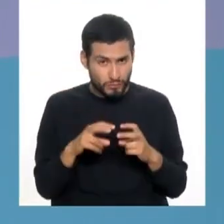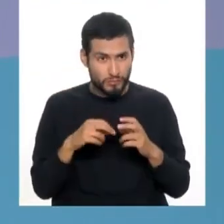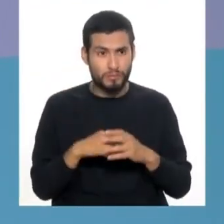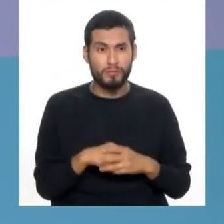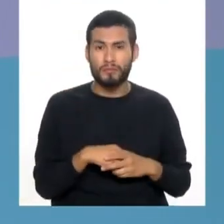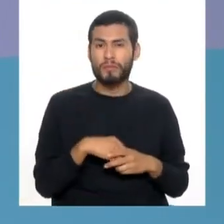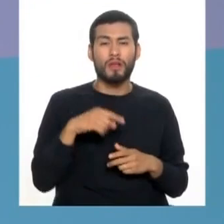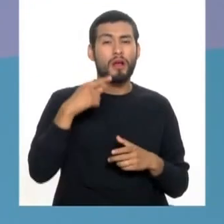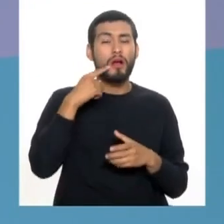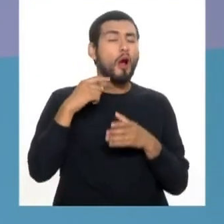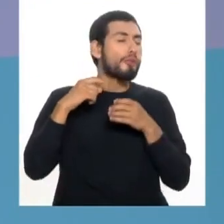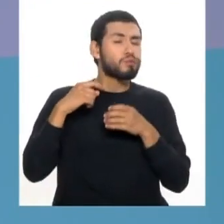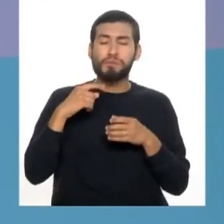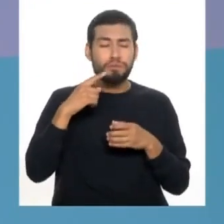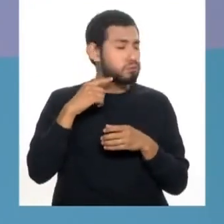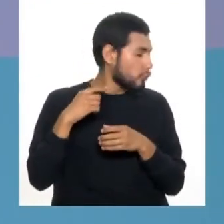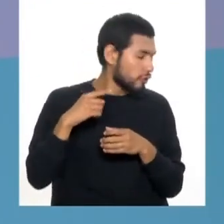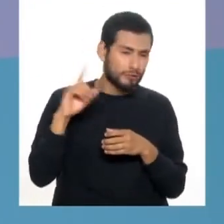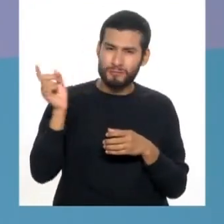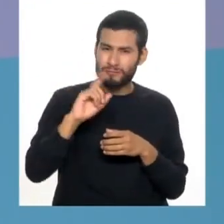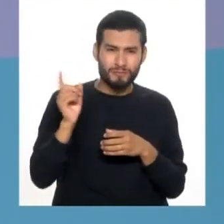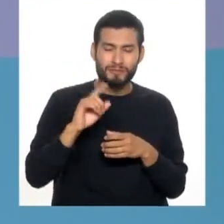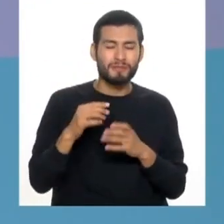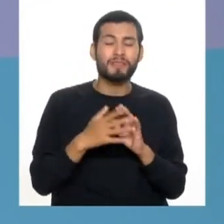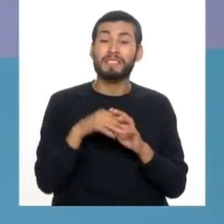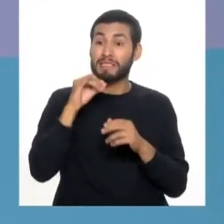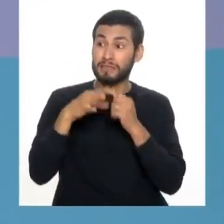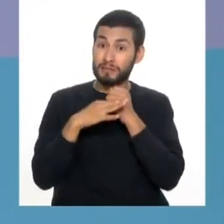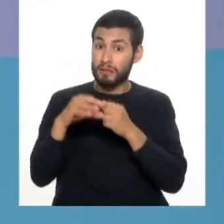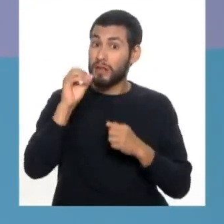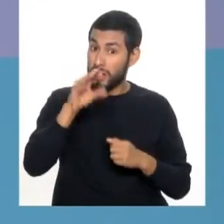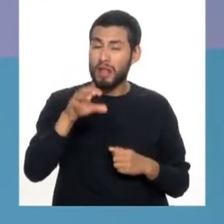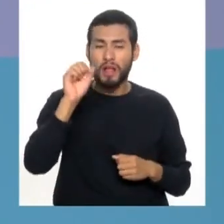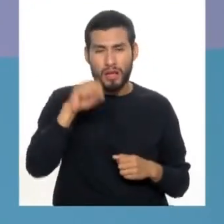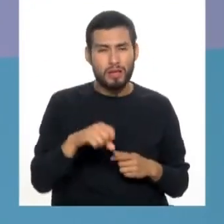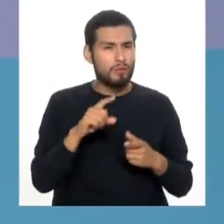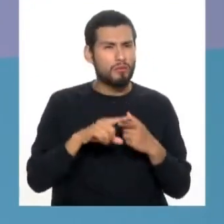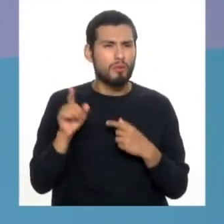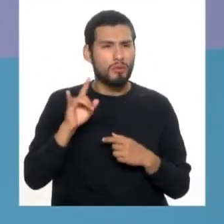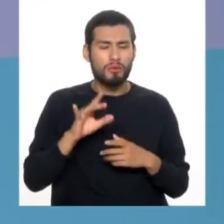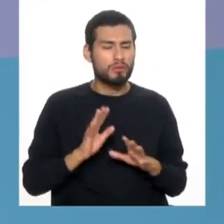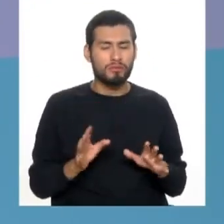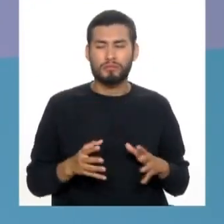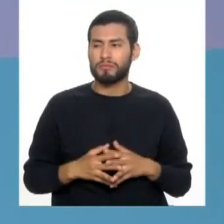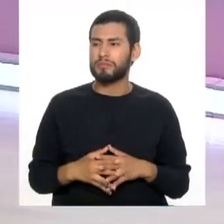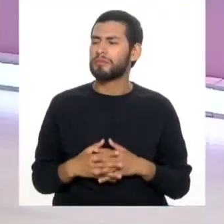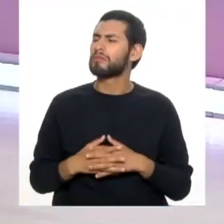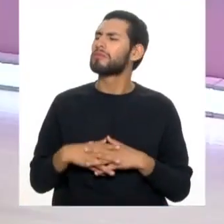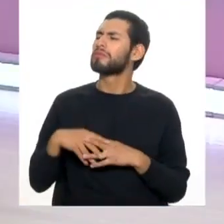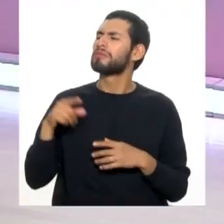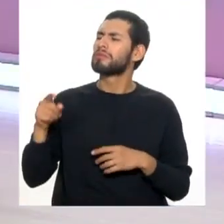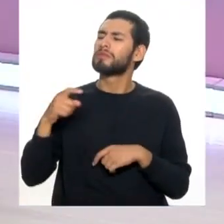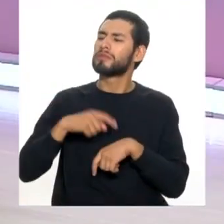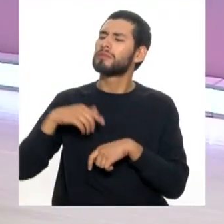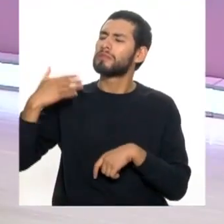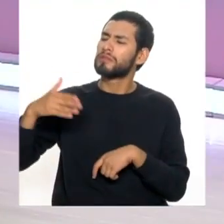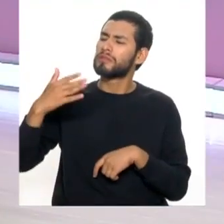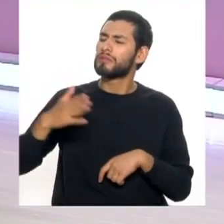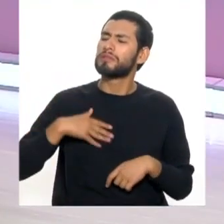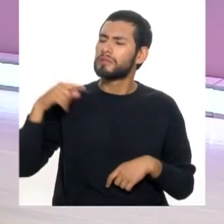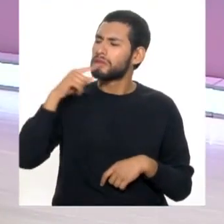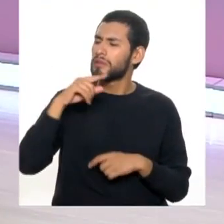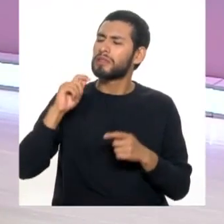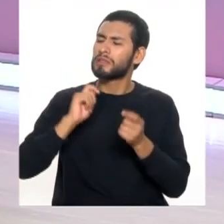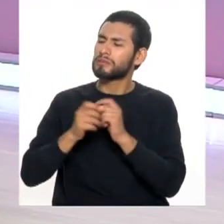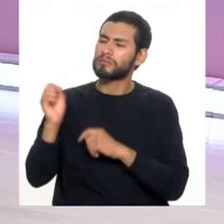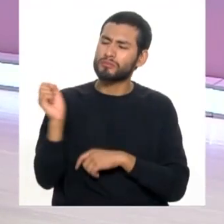No usarlos enjuagatorio. Solamente si es necesario. Si te lo indica tu odontólogo, usalo. No es que porque tenga mal aliento comprarlo. ¿Cada cuánto tiempo tengo que eliminar mi cepillo? Porque a